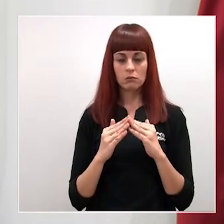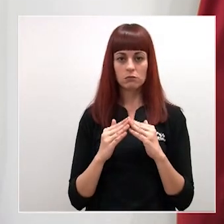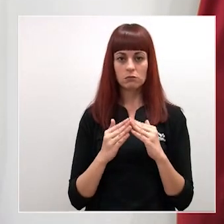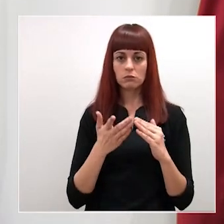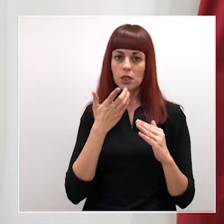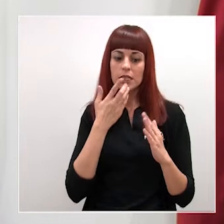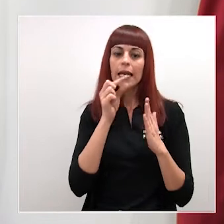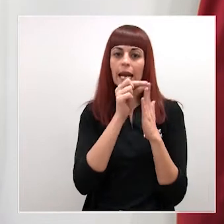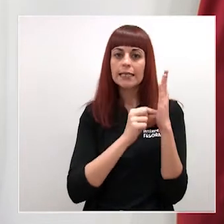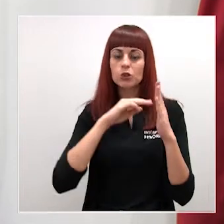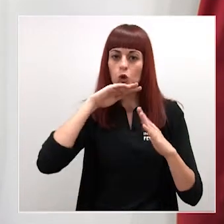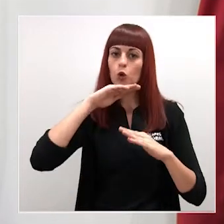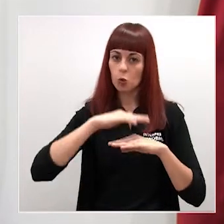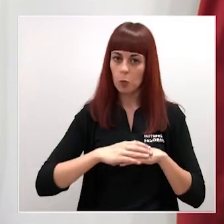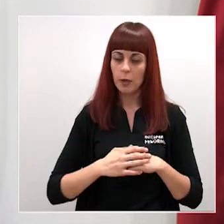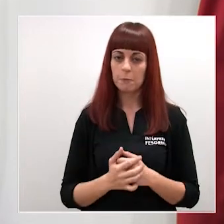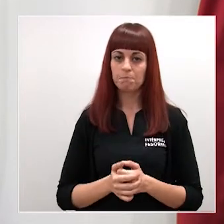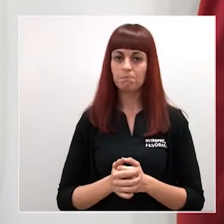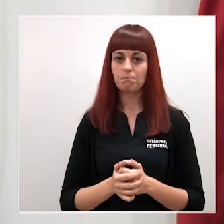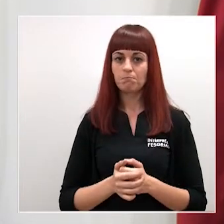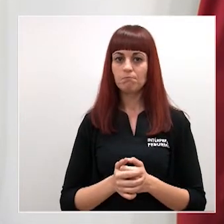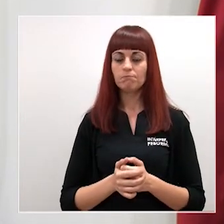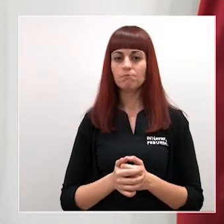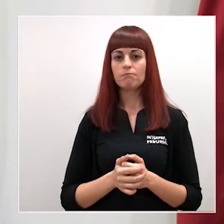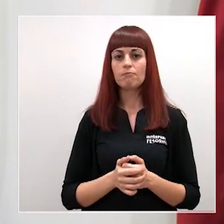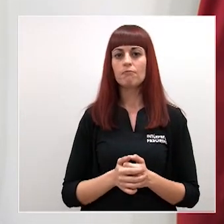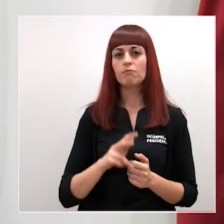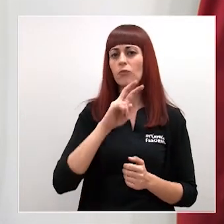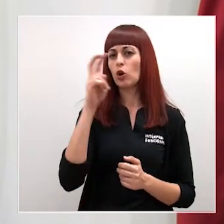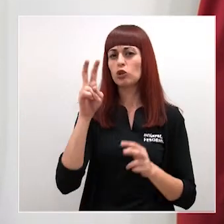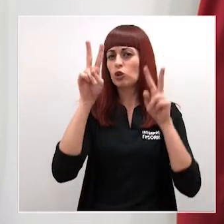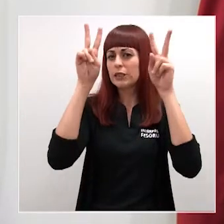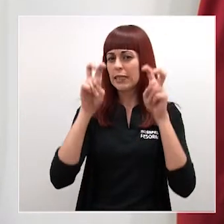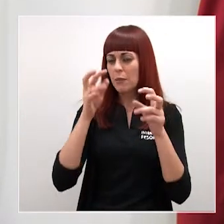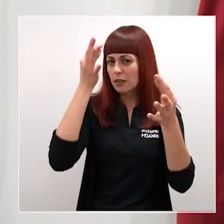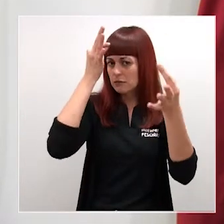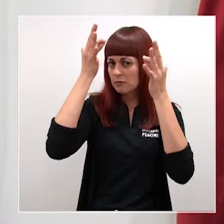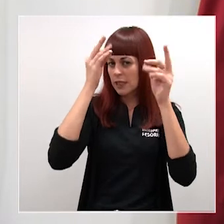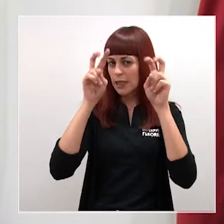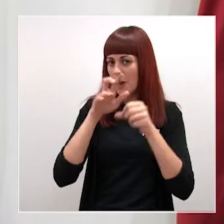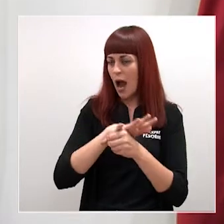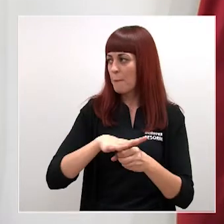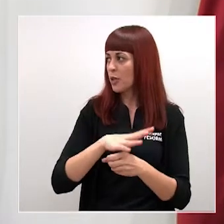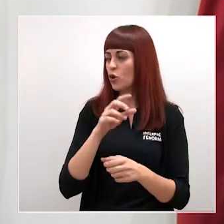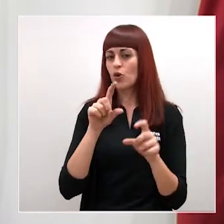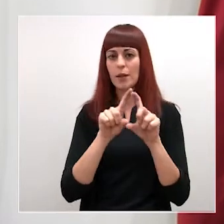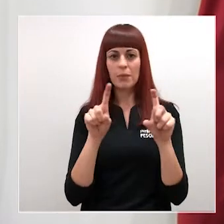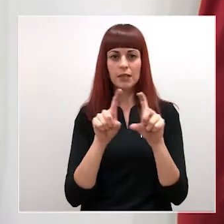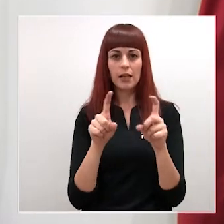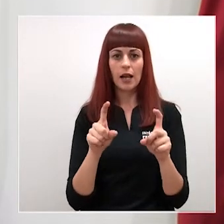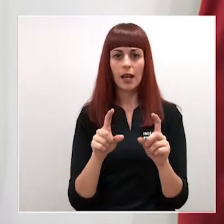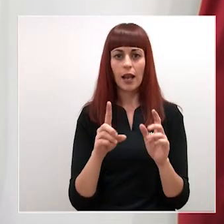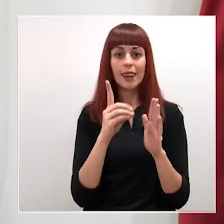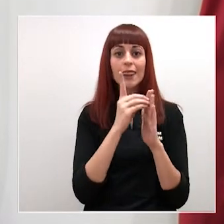determinados requisitos. Por detallarles otros de los principales aspectos en el ámbito empresarial, el decreto favorece